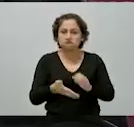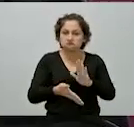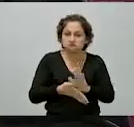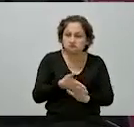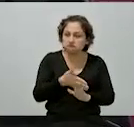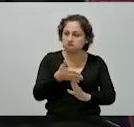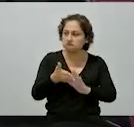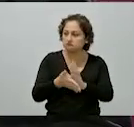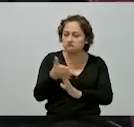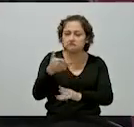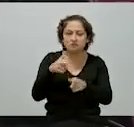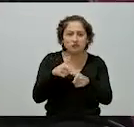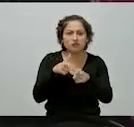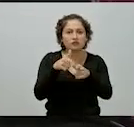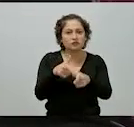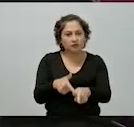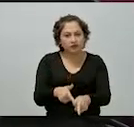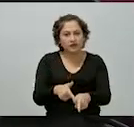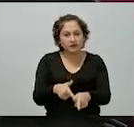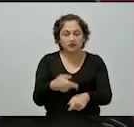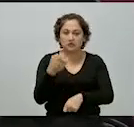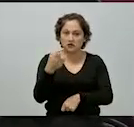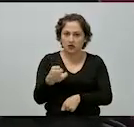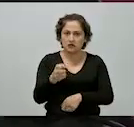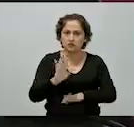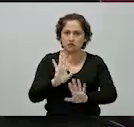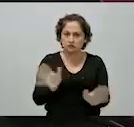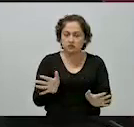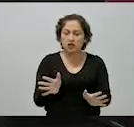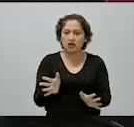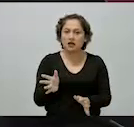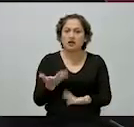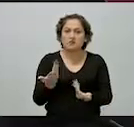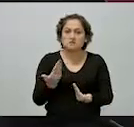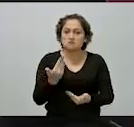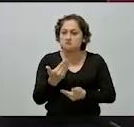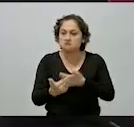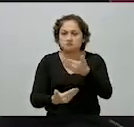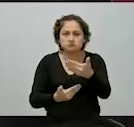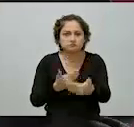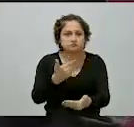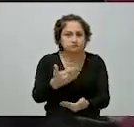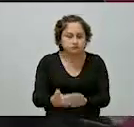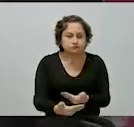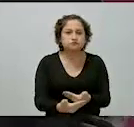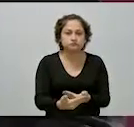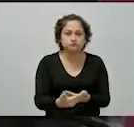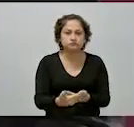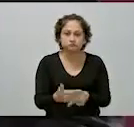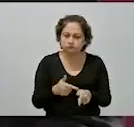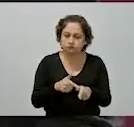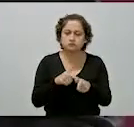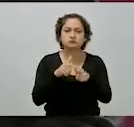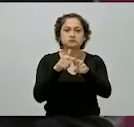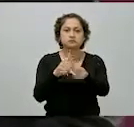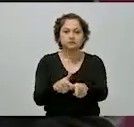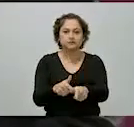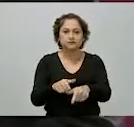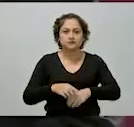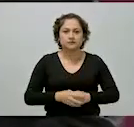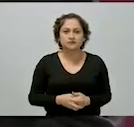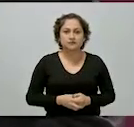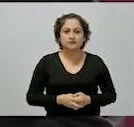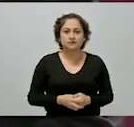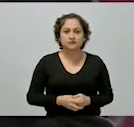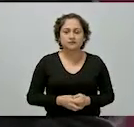que haya avances permanentes, constantes, que